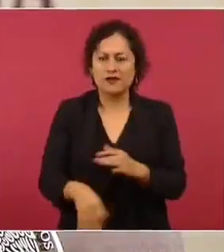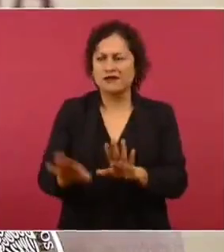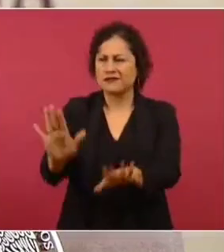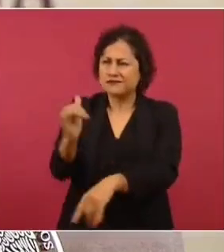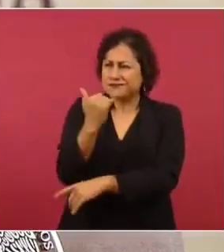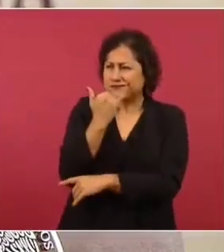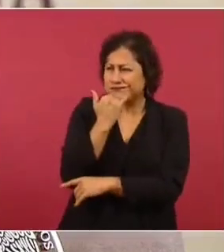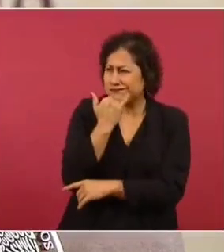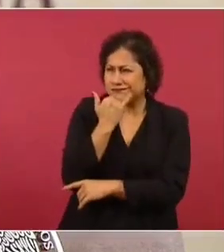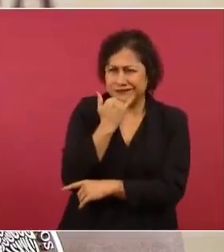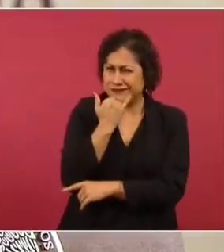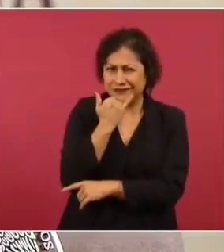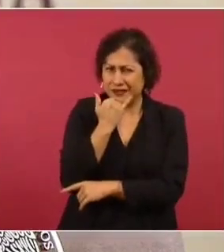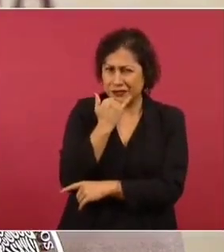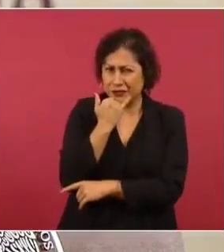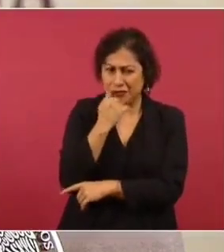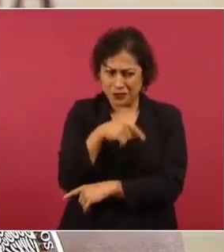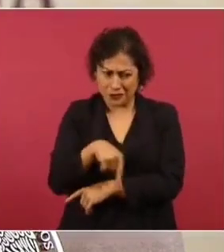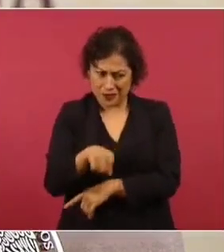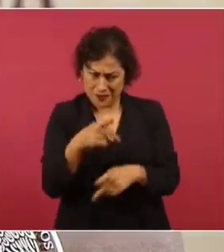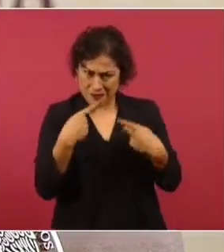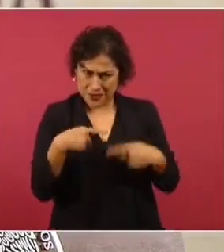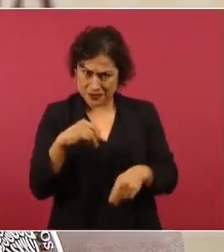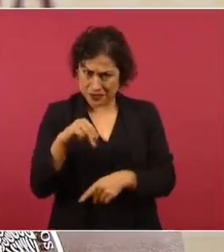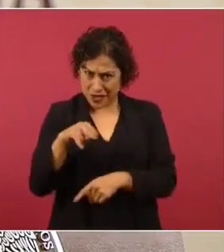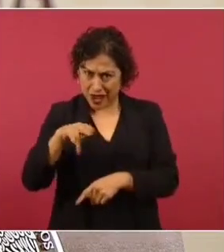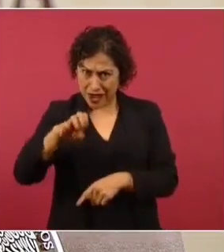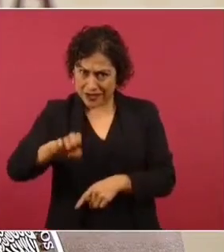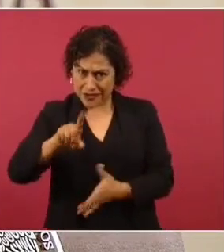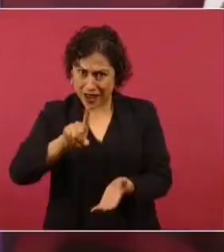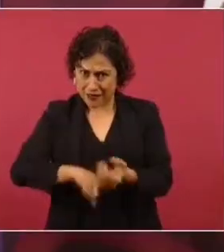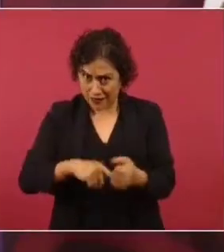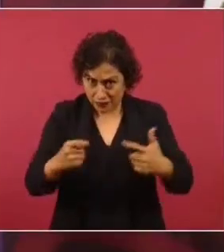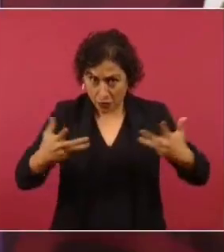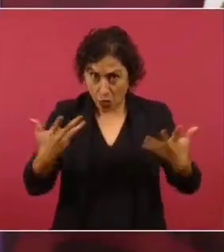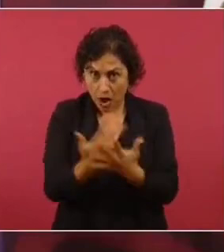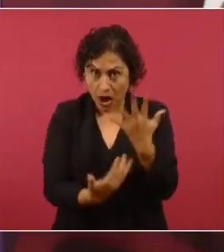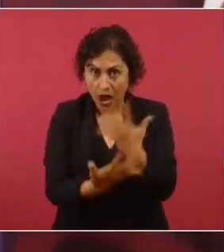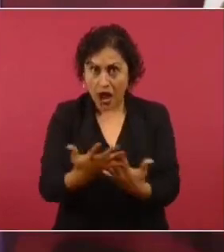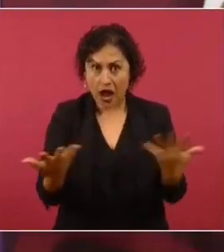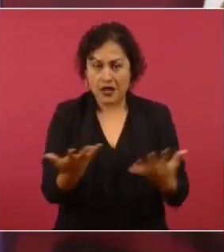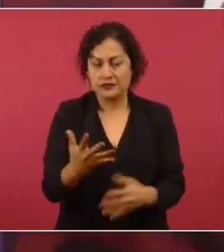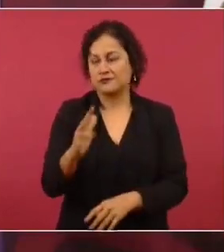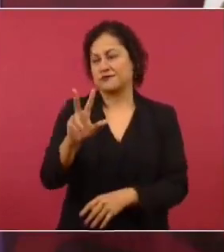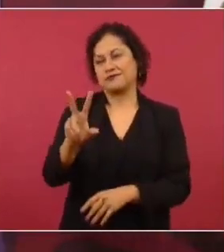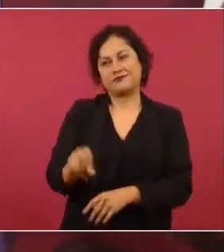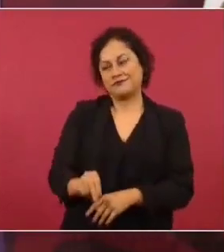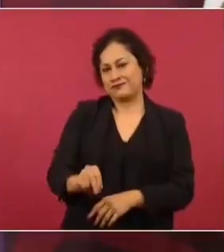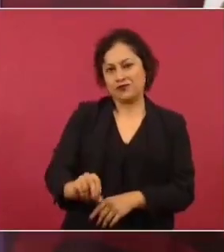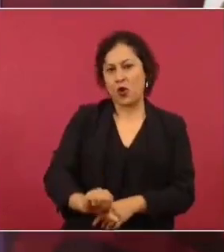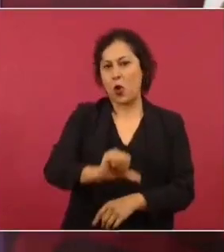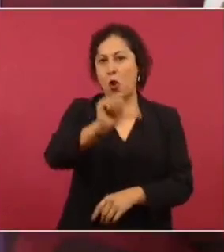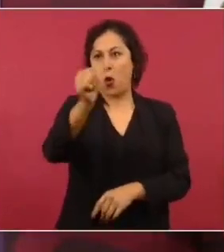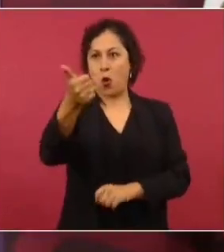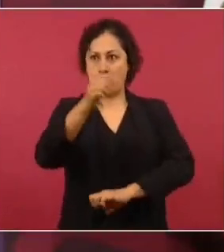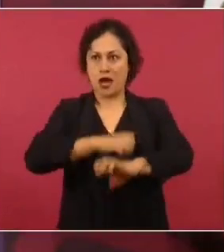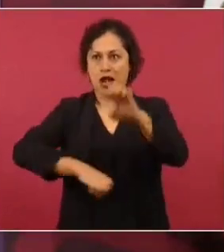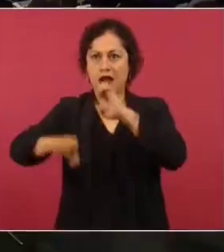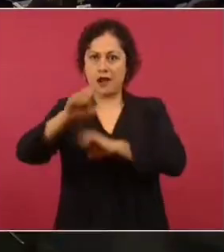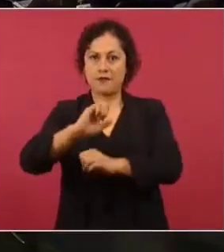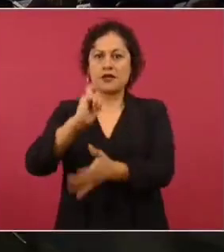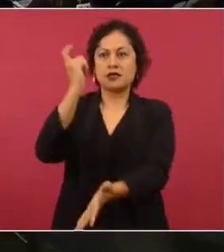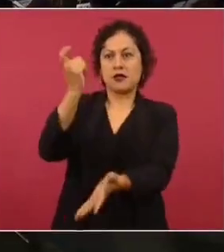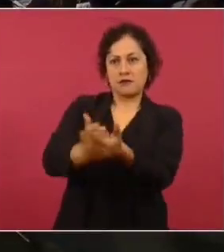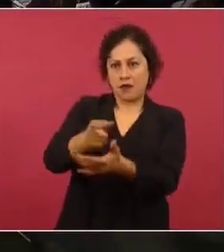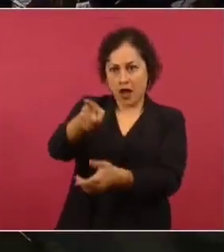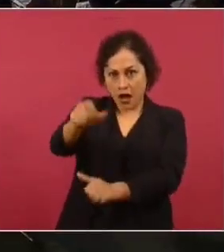realmente no lo realiza el Instituto Nacional Electoral, lo realizan empresas a las cuales el instituto contrata y